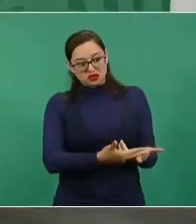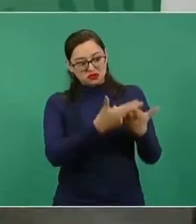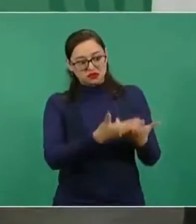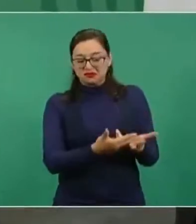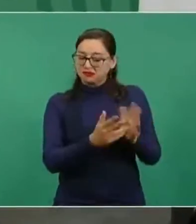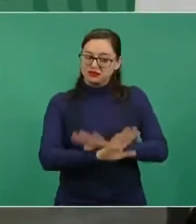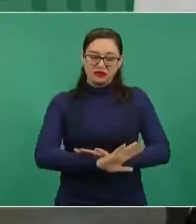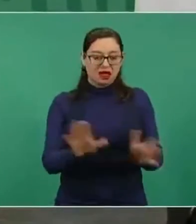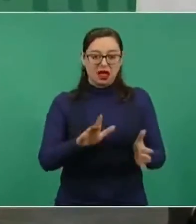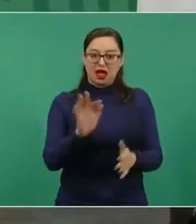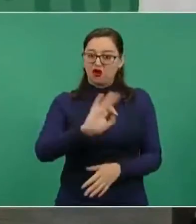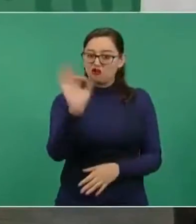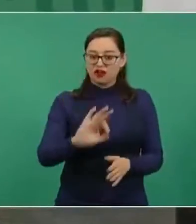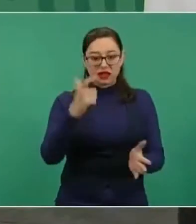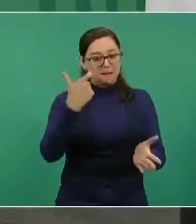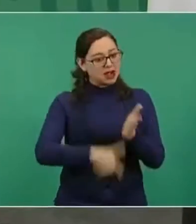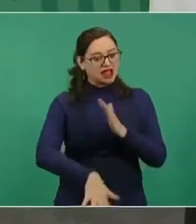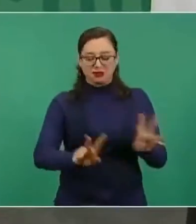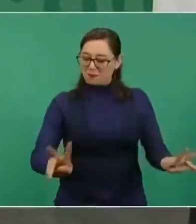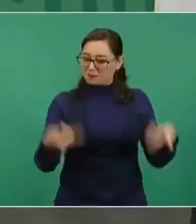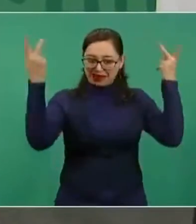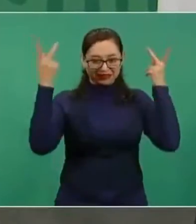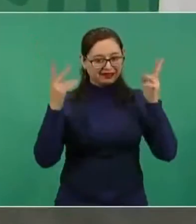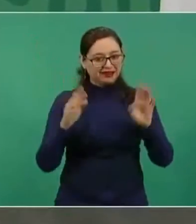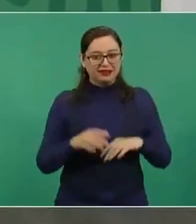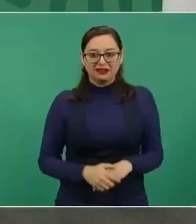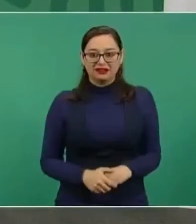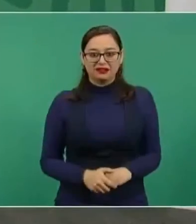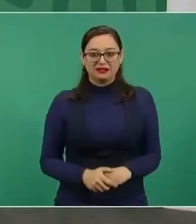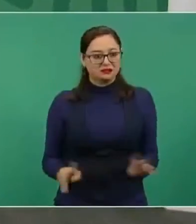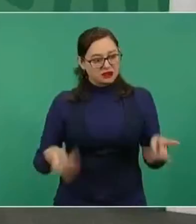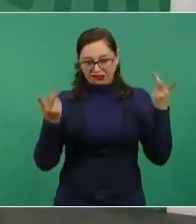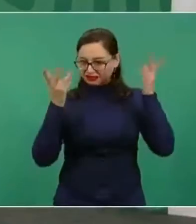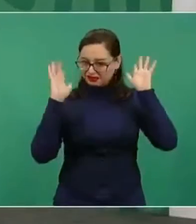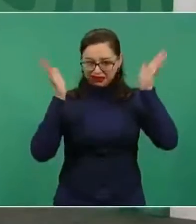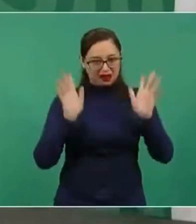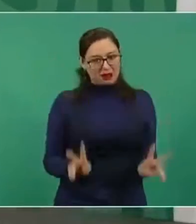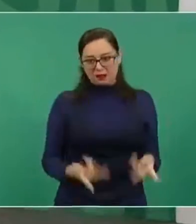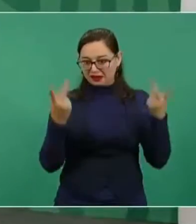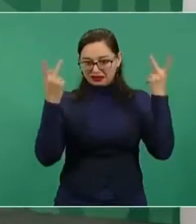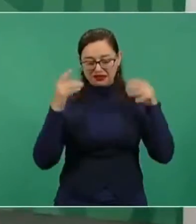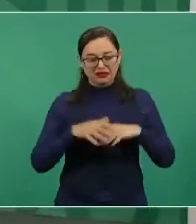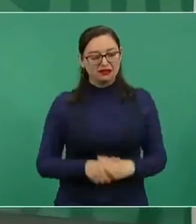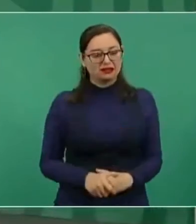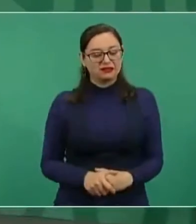precio para no perder tanto como